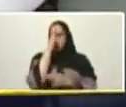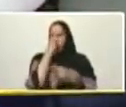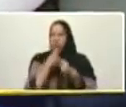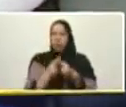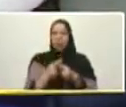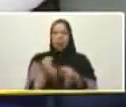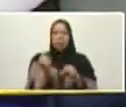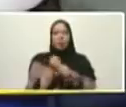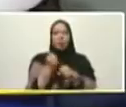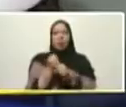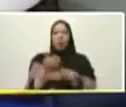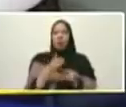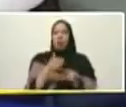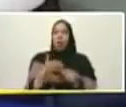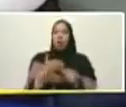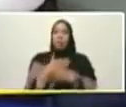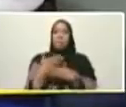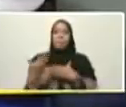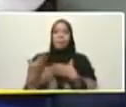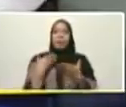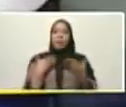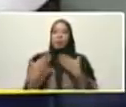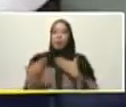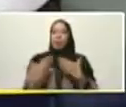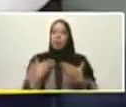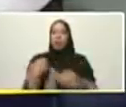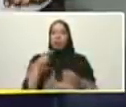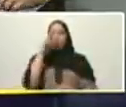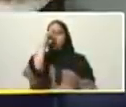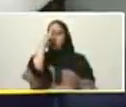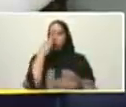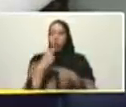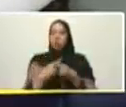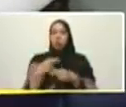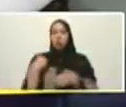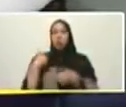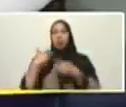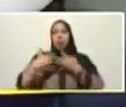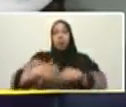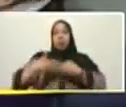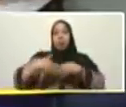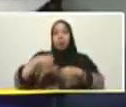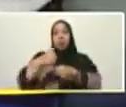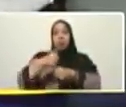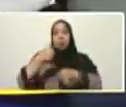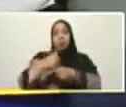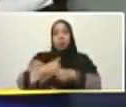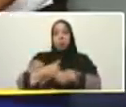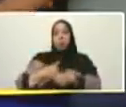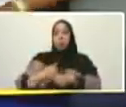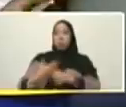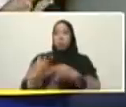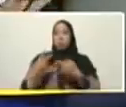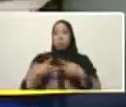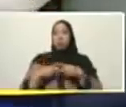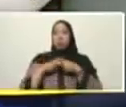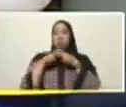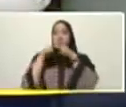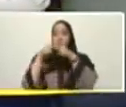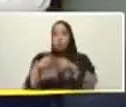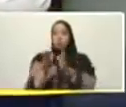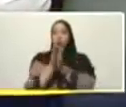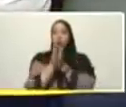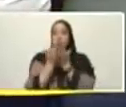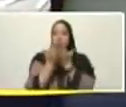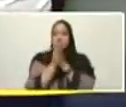practicar hablar con usted presidente soy una emprendedora de platanitos joy aquí le tengo un regalo de unos libros